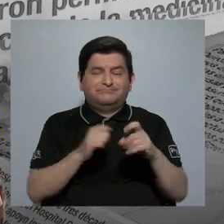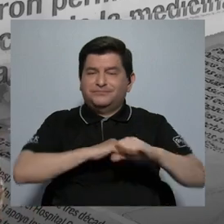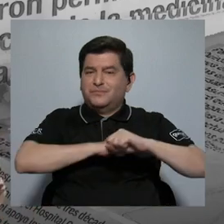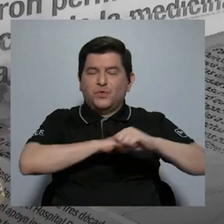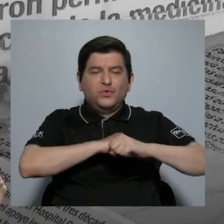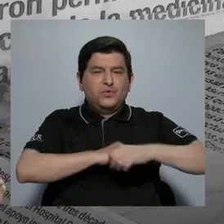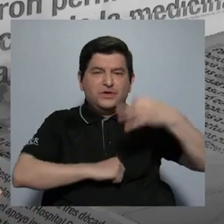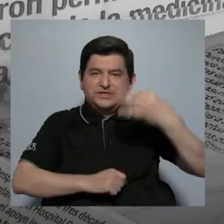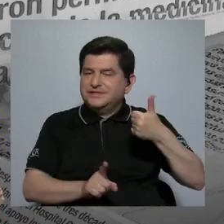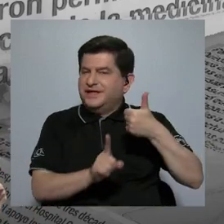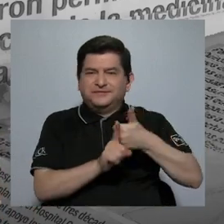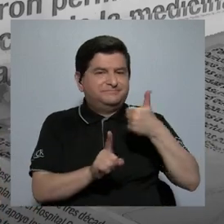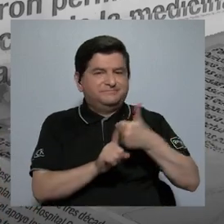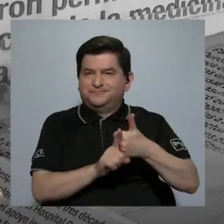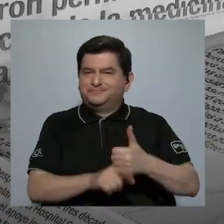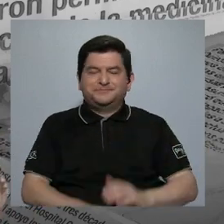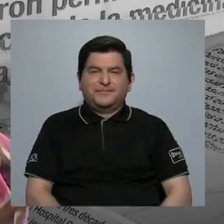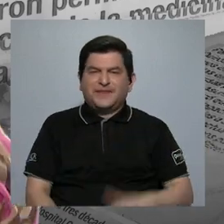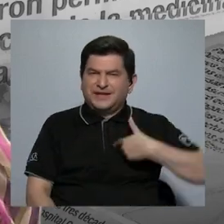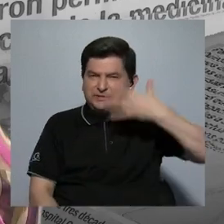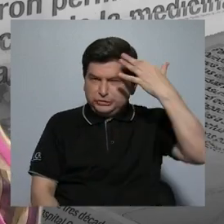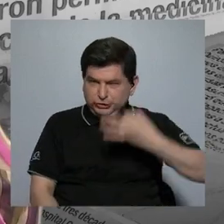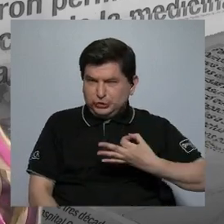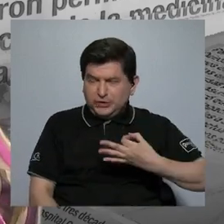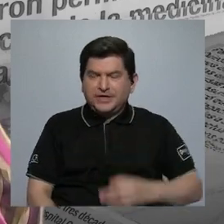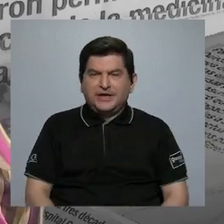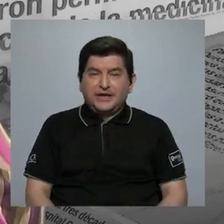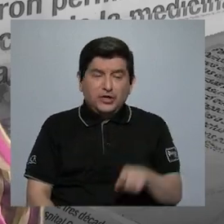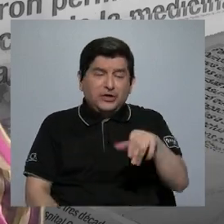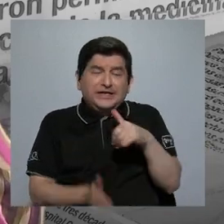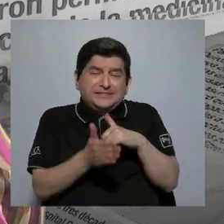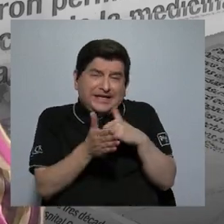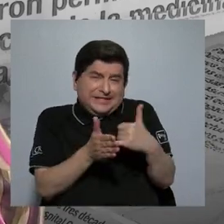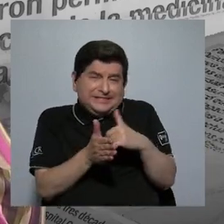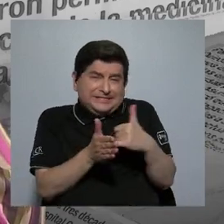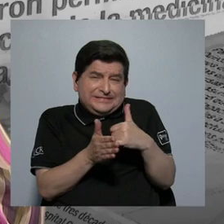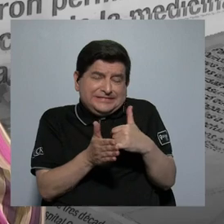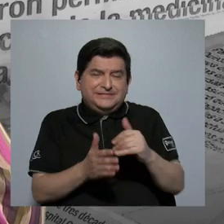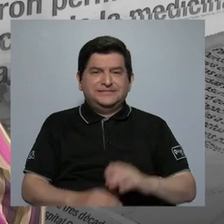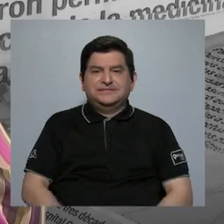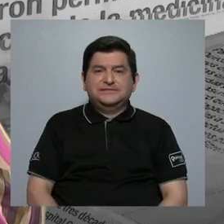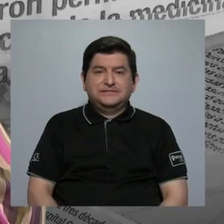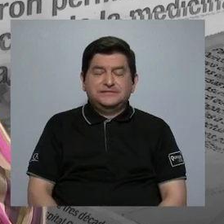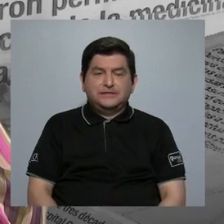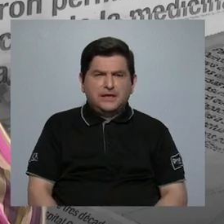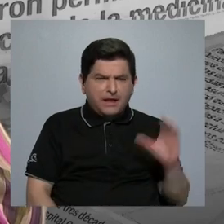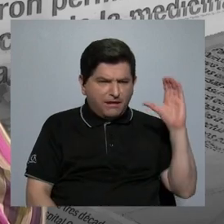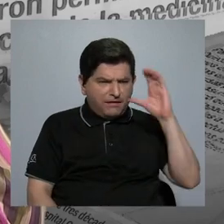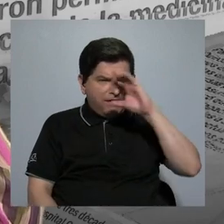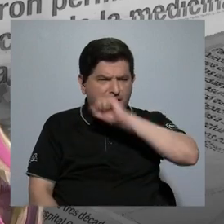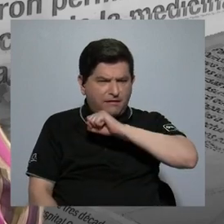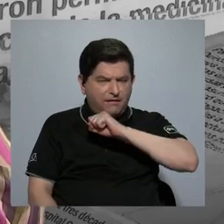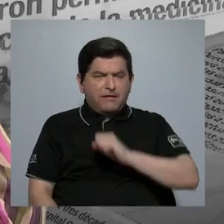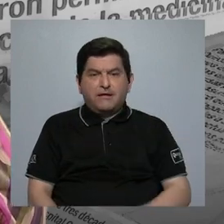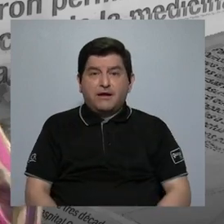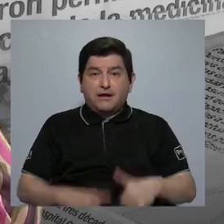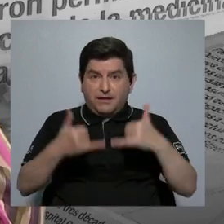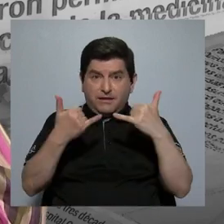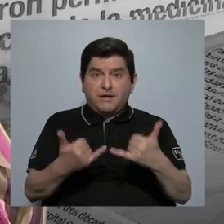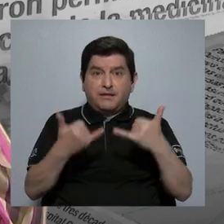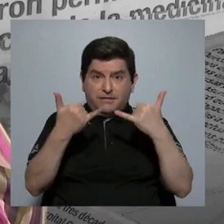publicidad oficial como tal. Entonces, creo que eso es una gran debilidad y que hemos evidenciado en este